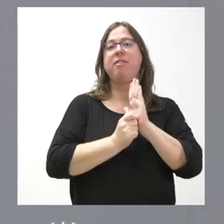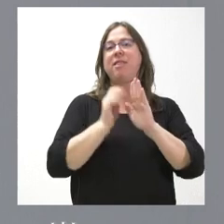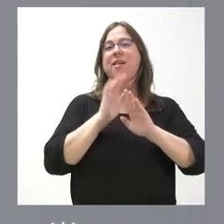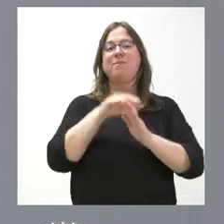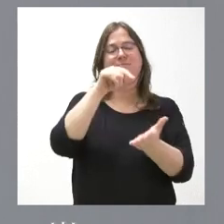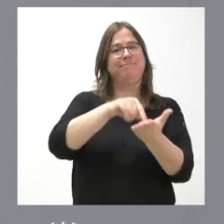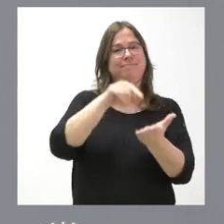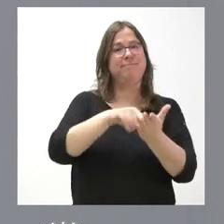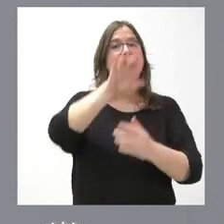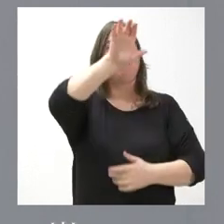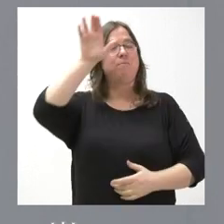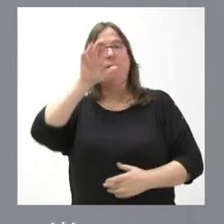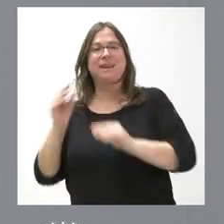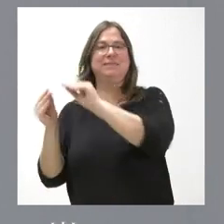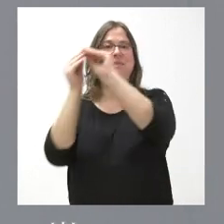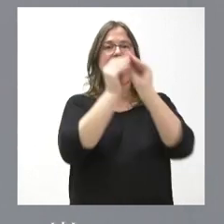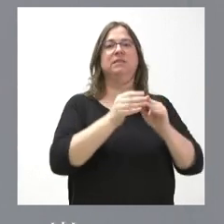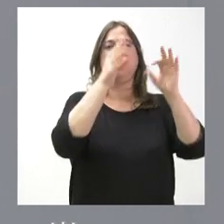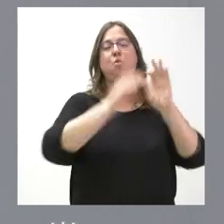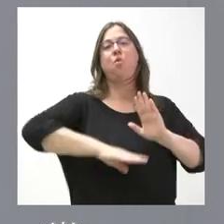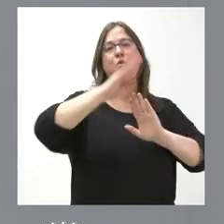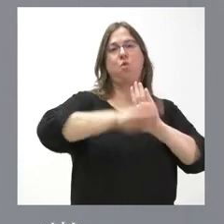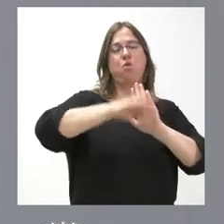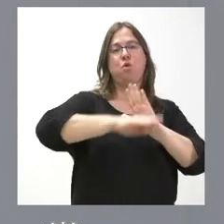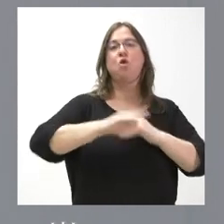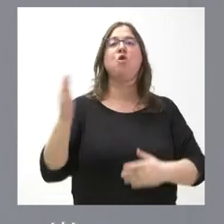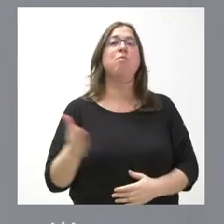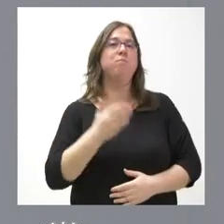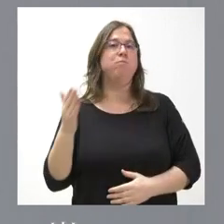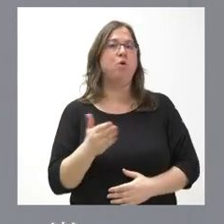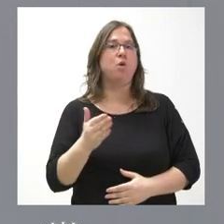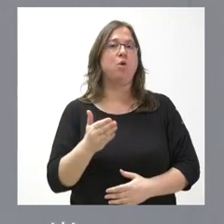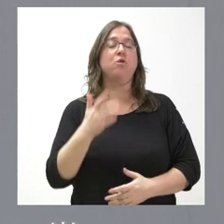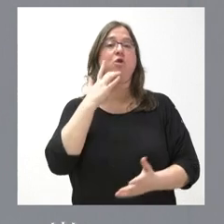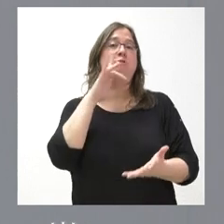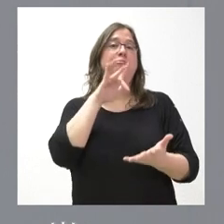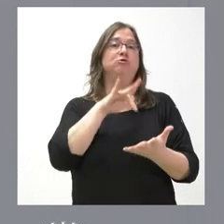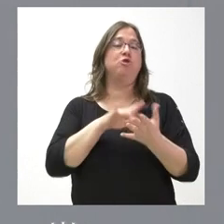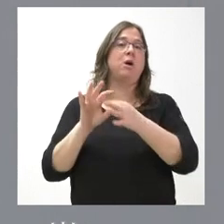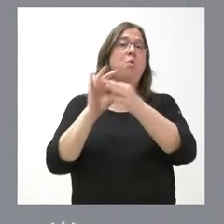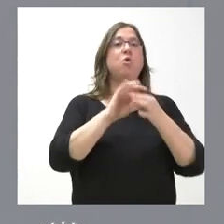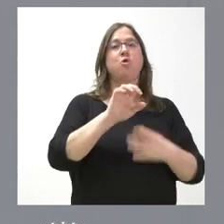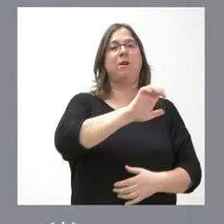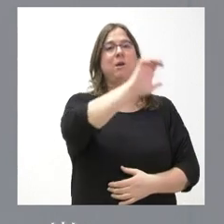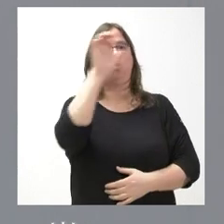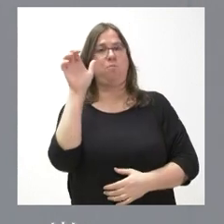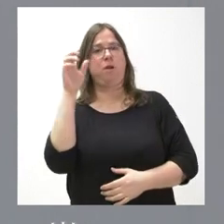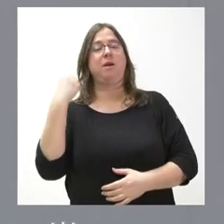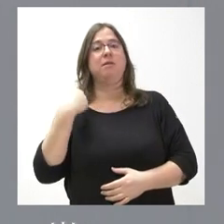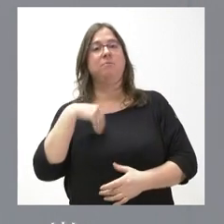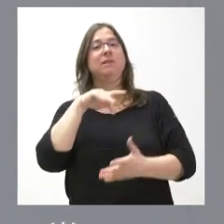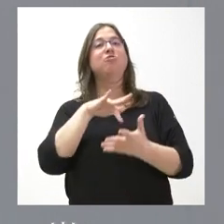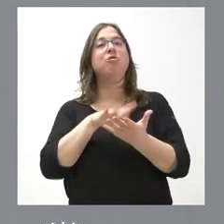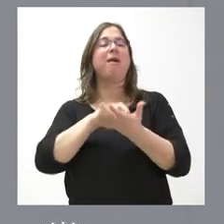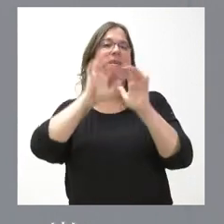los países terceros las mismas condiciones en las producciones de productos que se importan en la Unión Europea que aquellos productos que sí se producen en